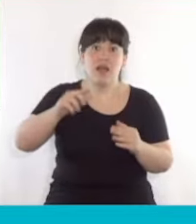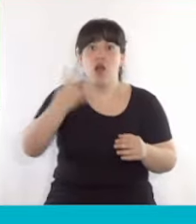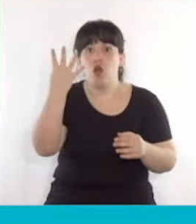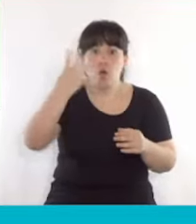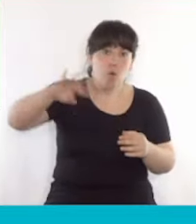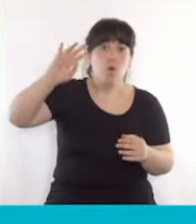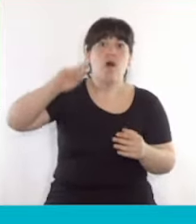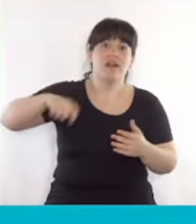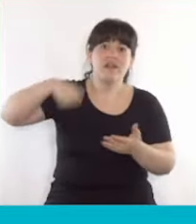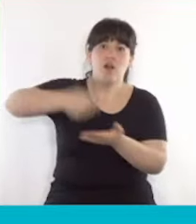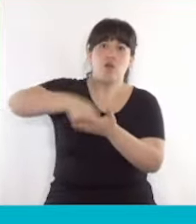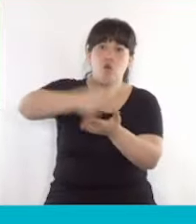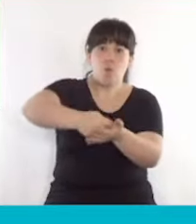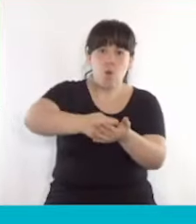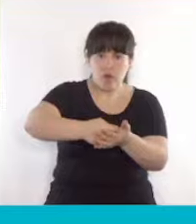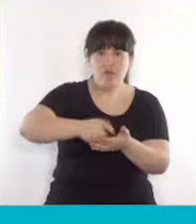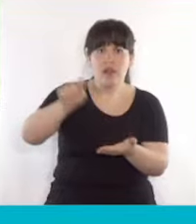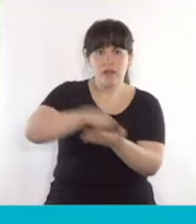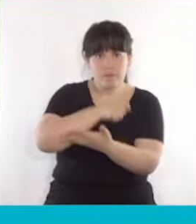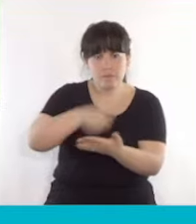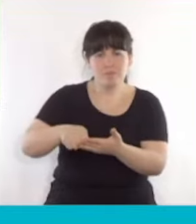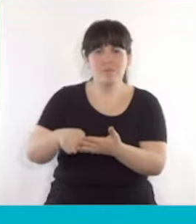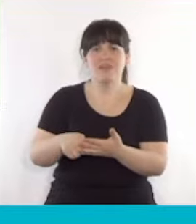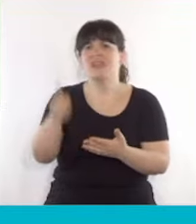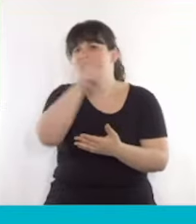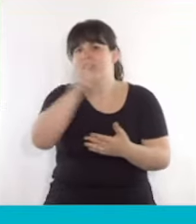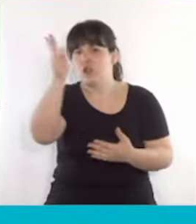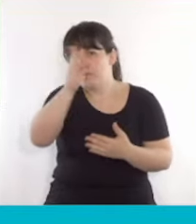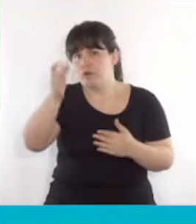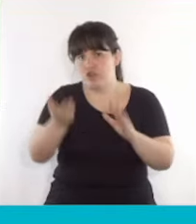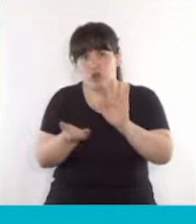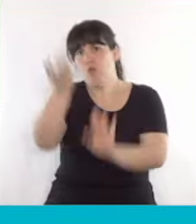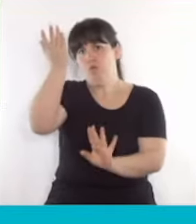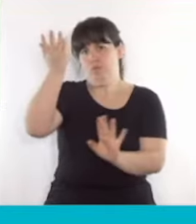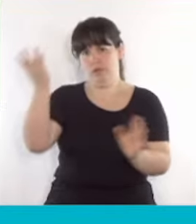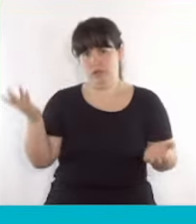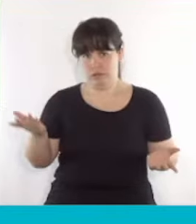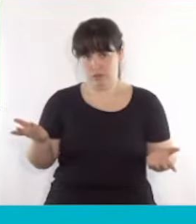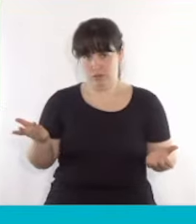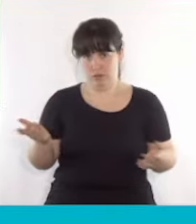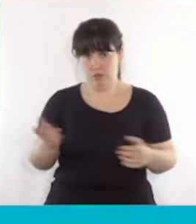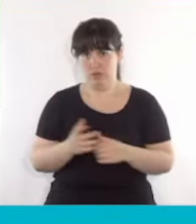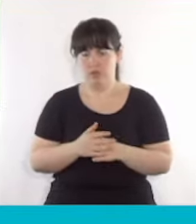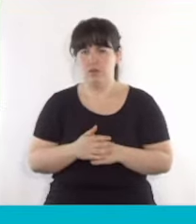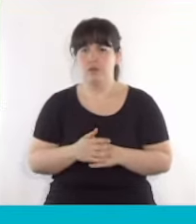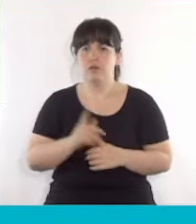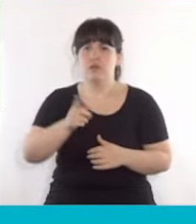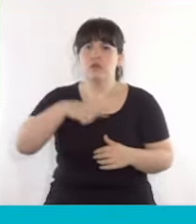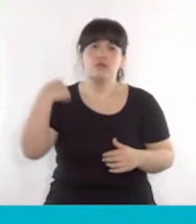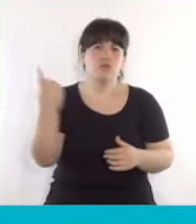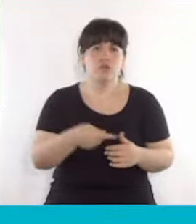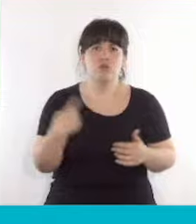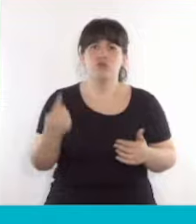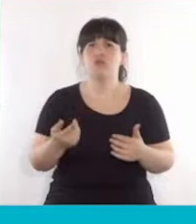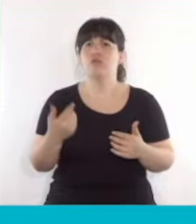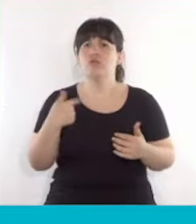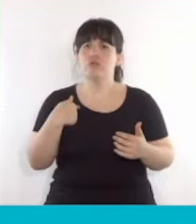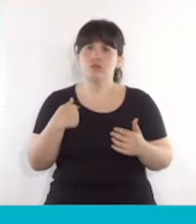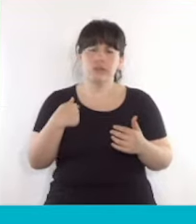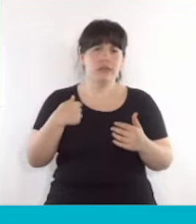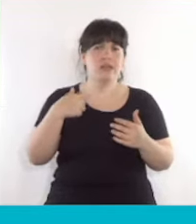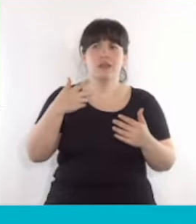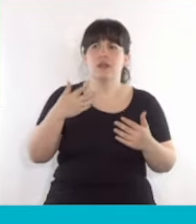inmobiliario con un 100% aumento con respecto a la cuota número 3. Para ello tenemos que quitarle a Arba la potestad